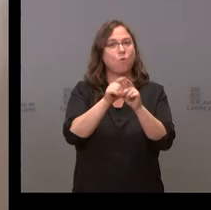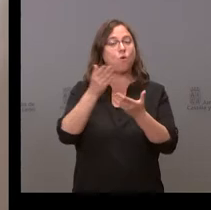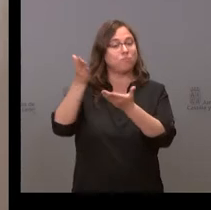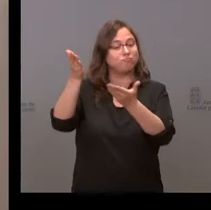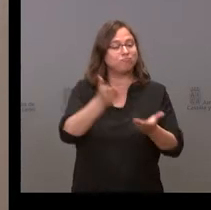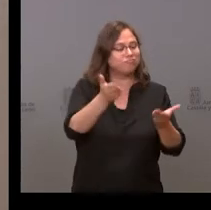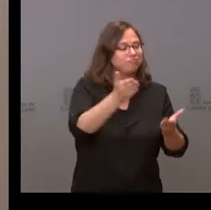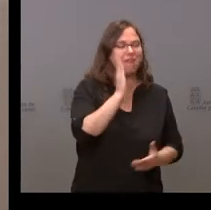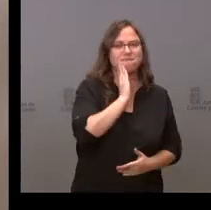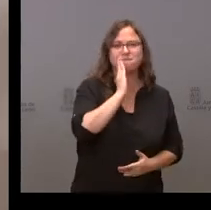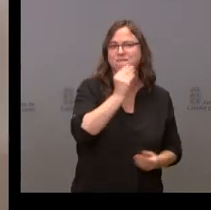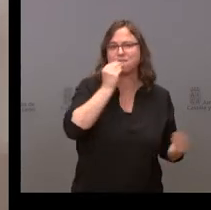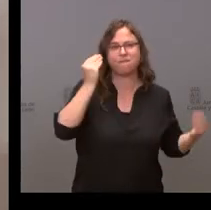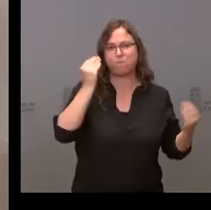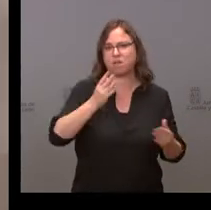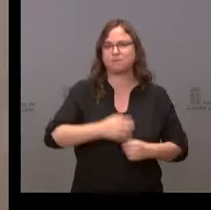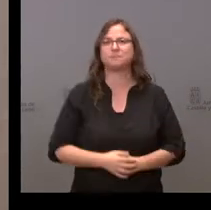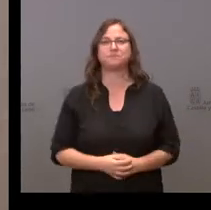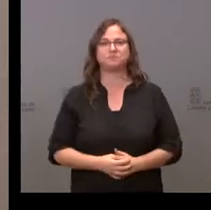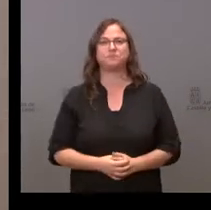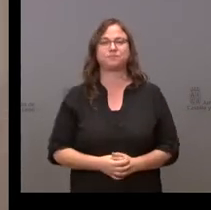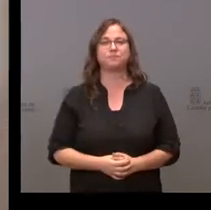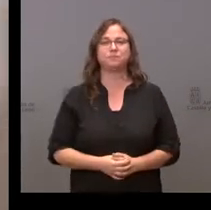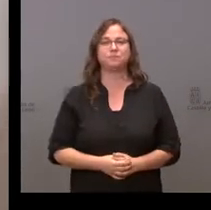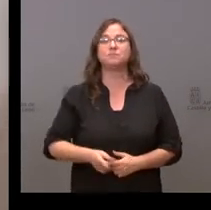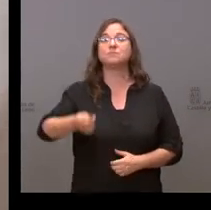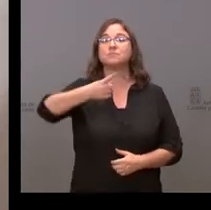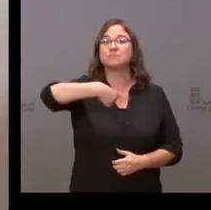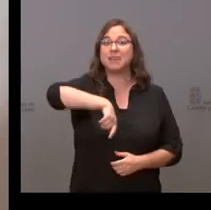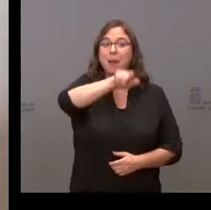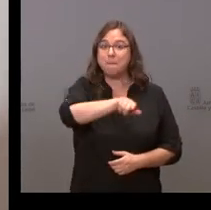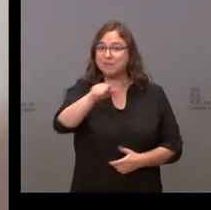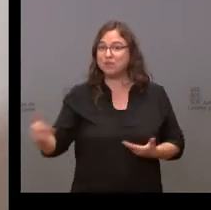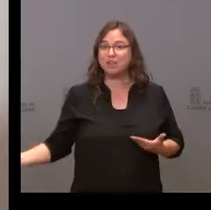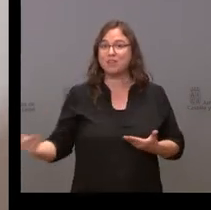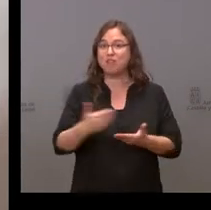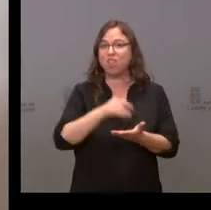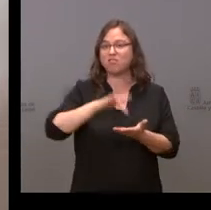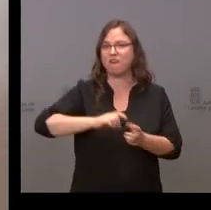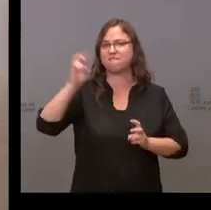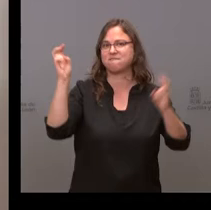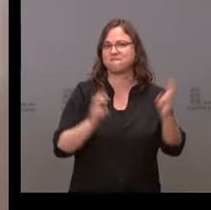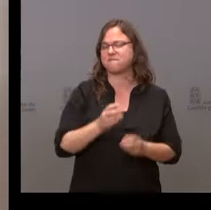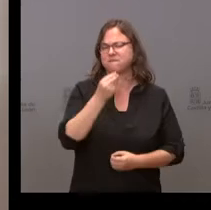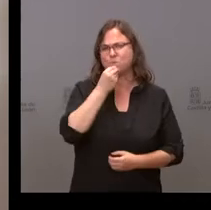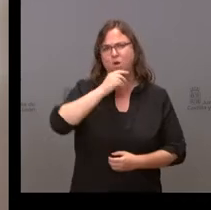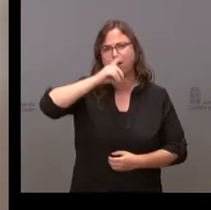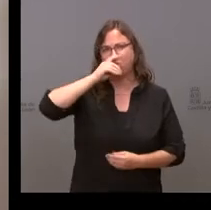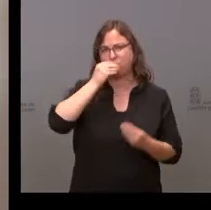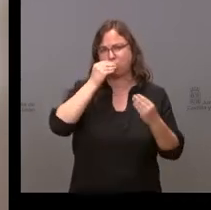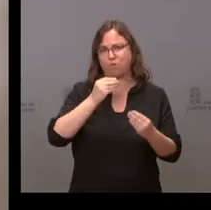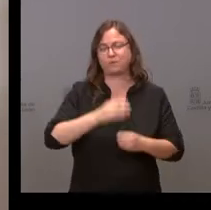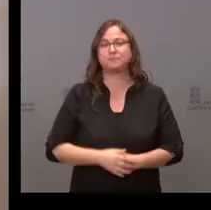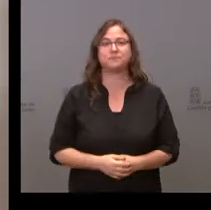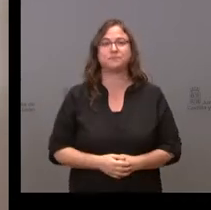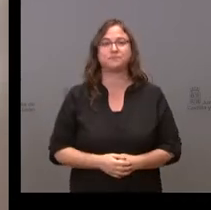invitados. Yo creo que todas las personas que han venido aquí se van a llevar un buen recuerdo. La